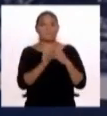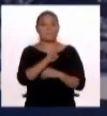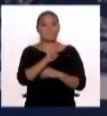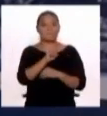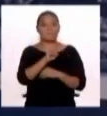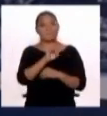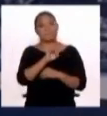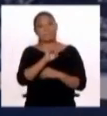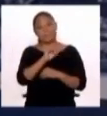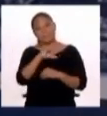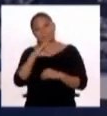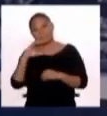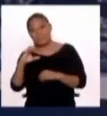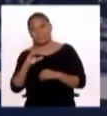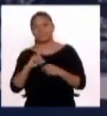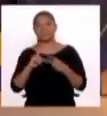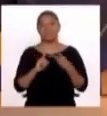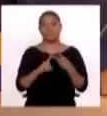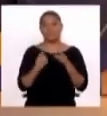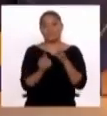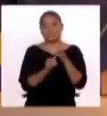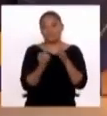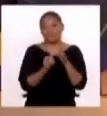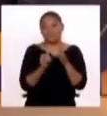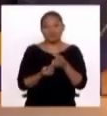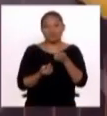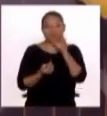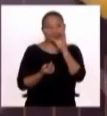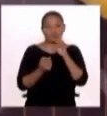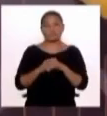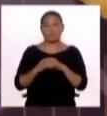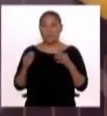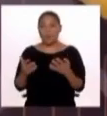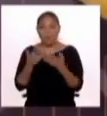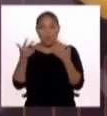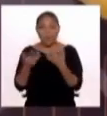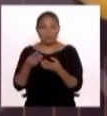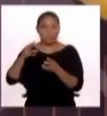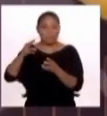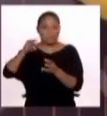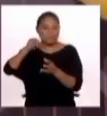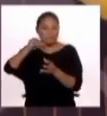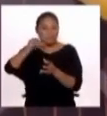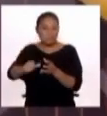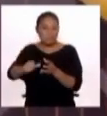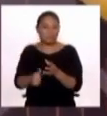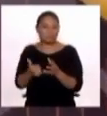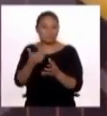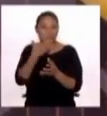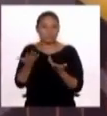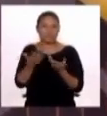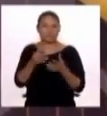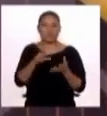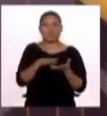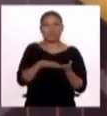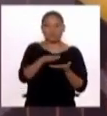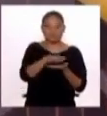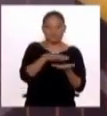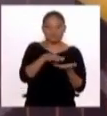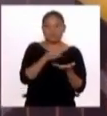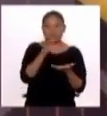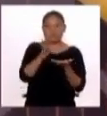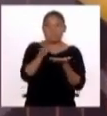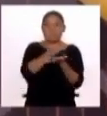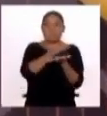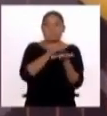puede ser en el jugo, de repente como la fruta, ¿no? Al final. O en la ensaladita, echarle un poquito de limón, quizás para combinar, por ejemplo, las lentejitas, si uno quiere comerlo